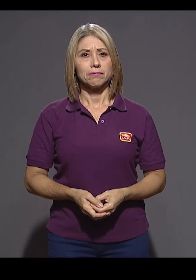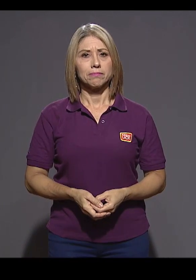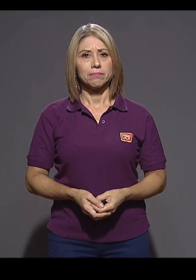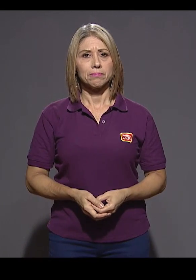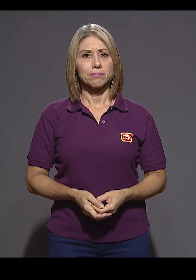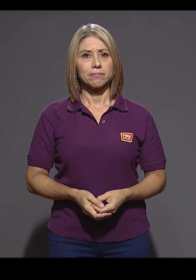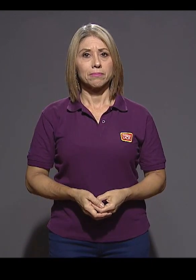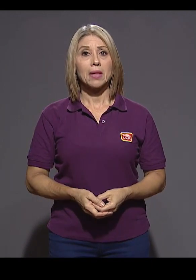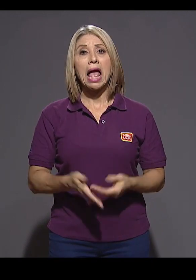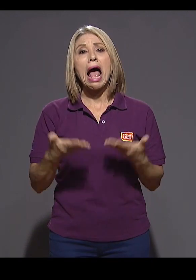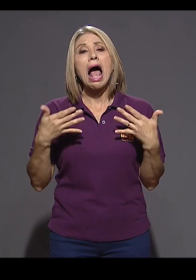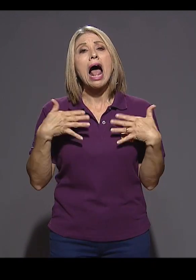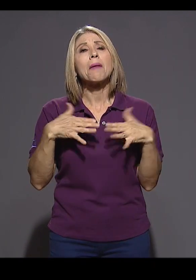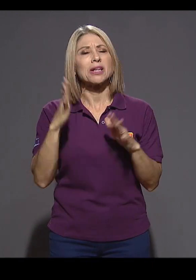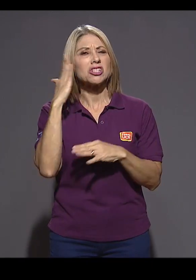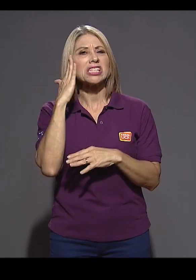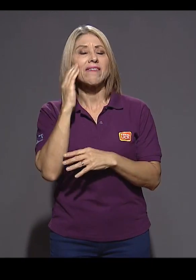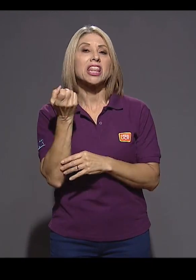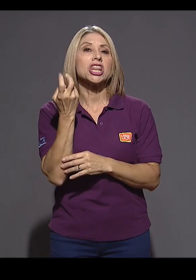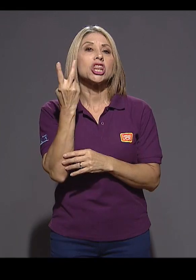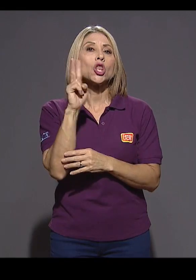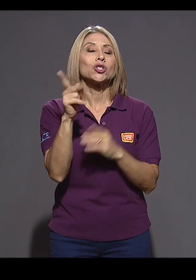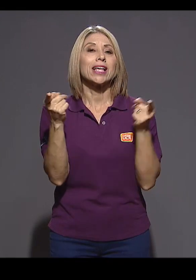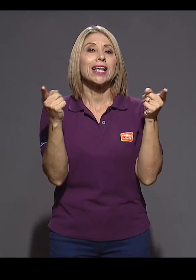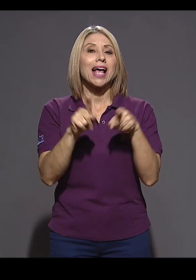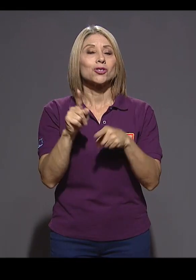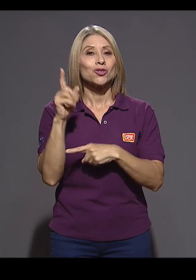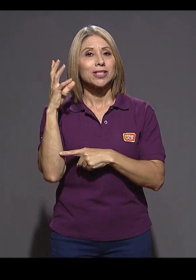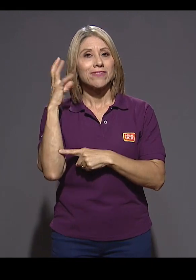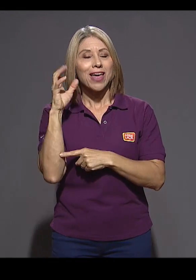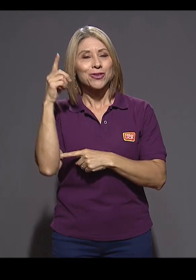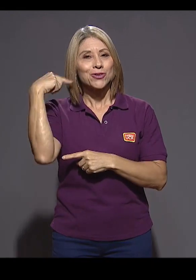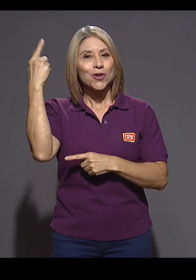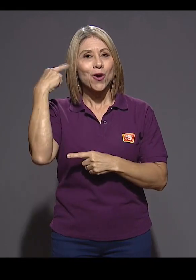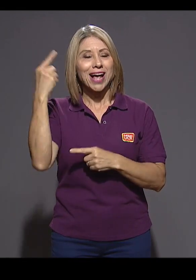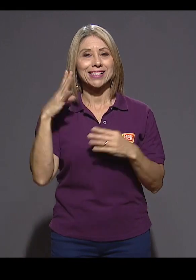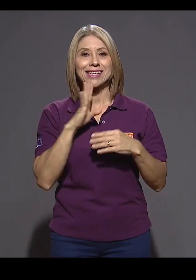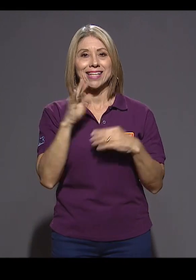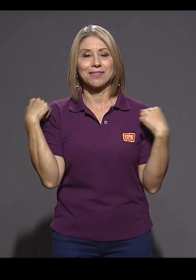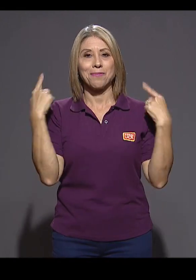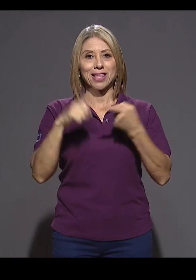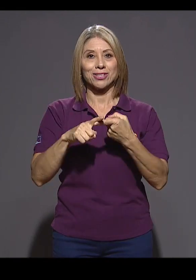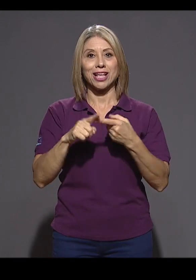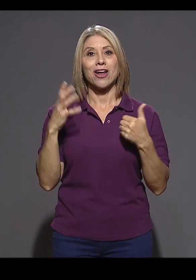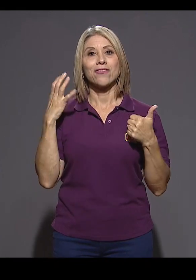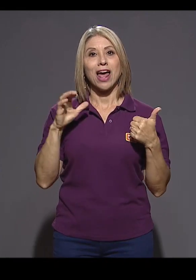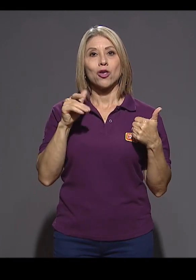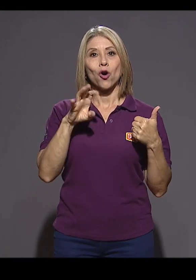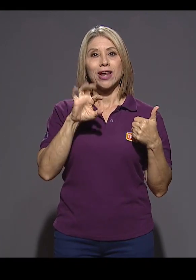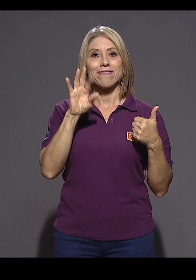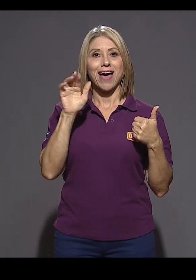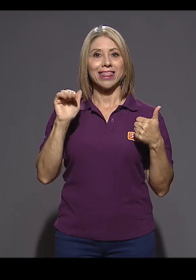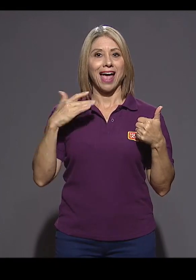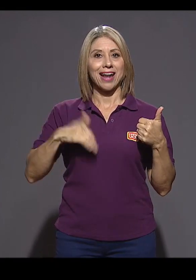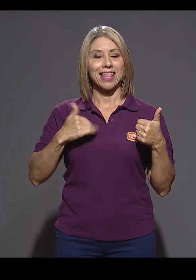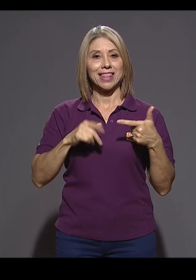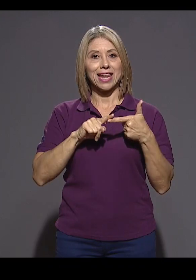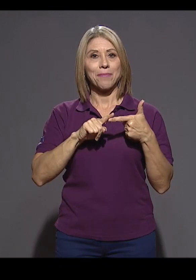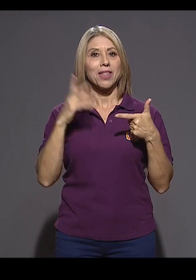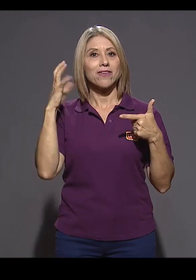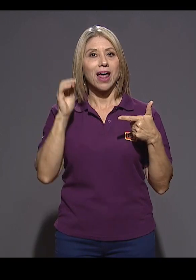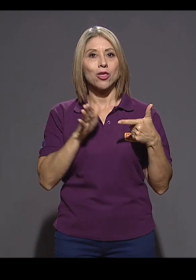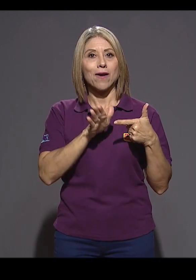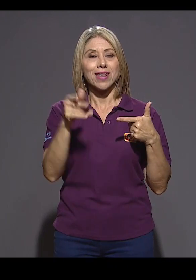Se conocen al menos 12 casos de radios locas hispanohablantes. Radio La Colifata en Argentina, Radio Abierta en México,